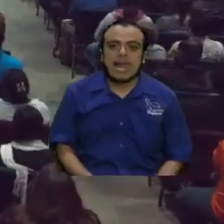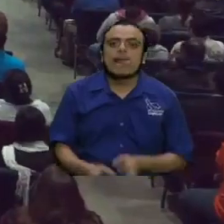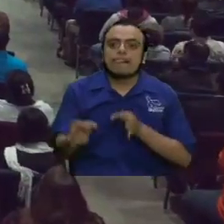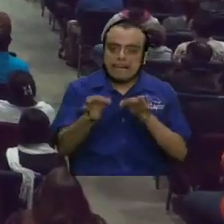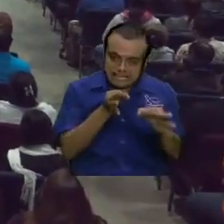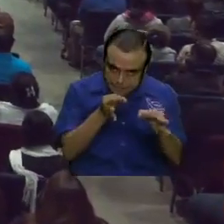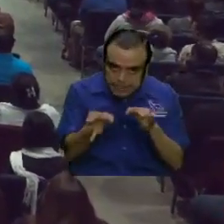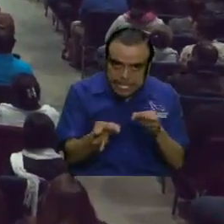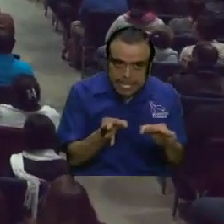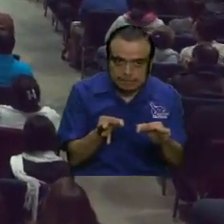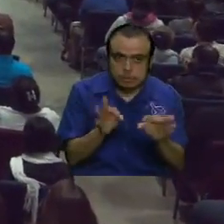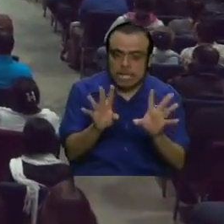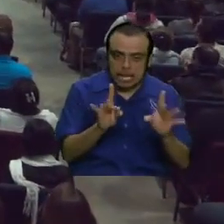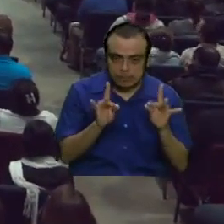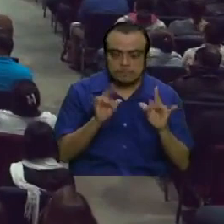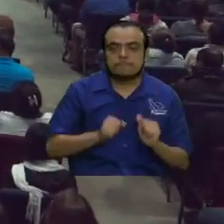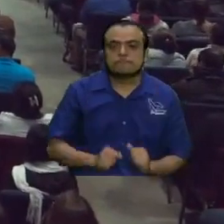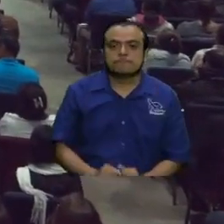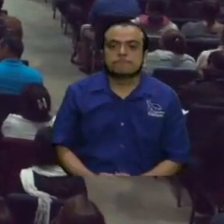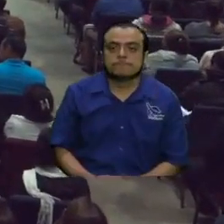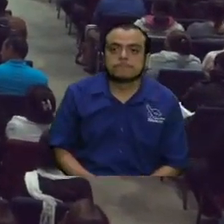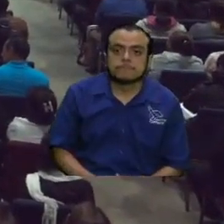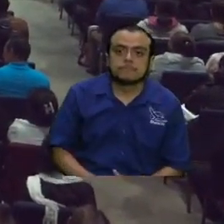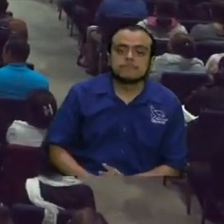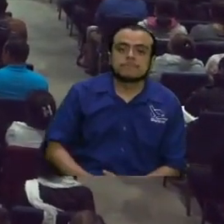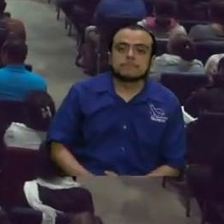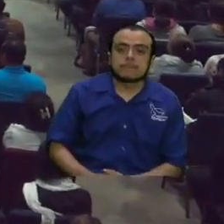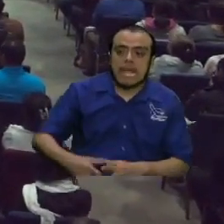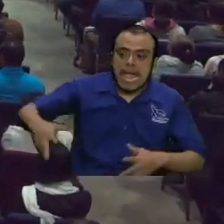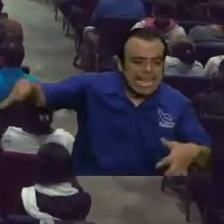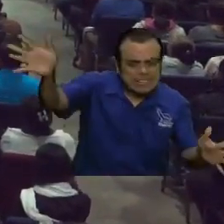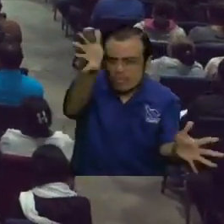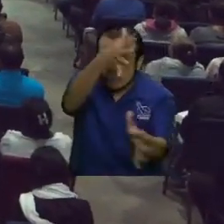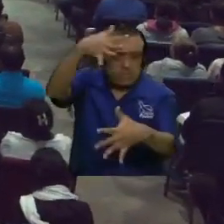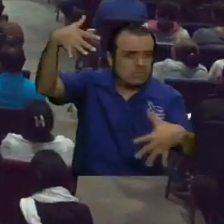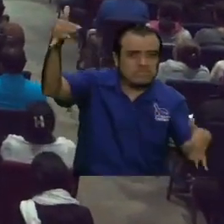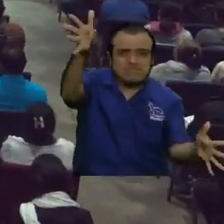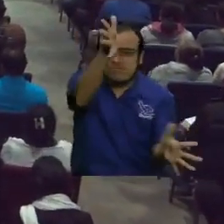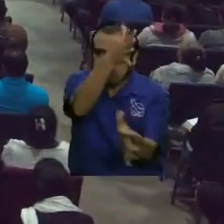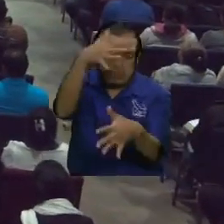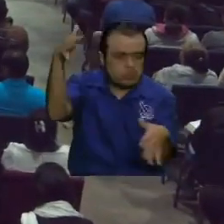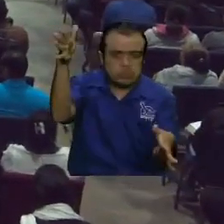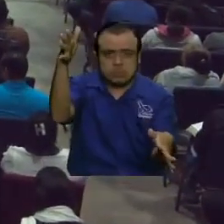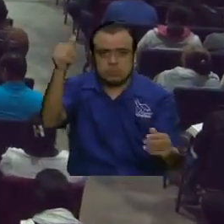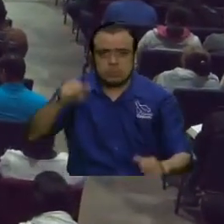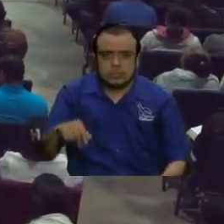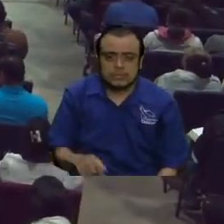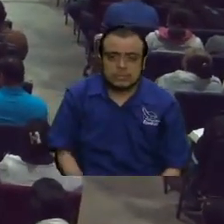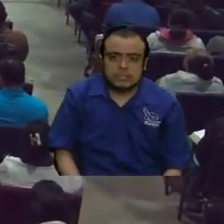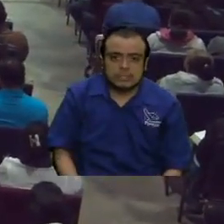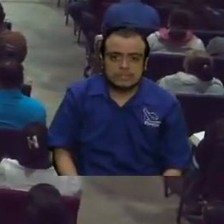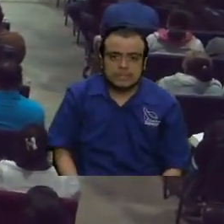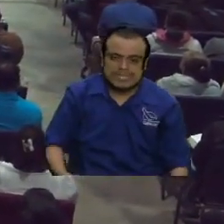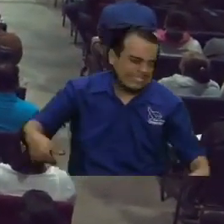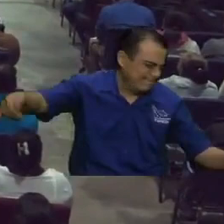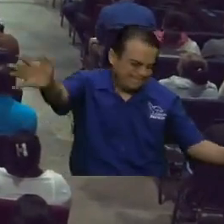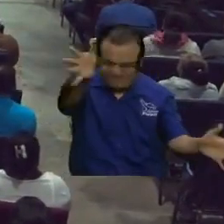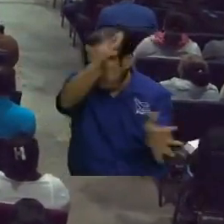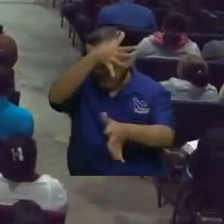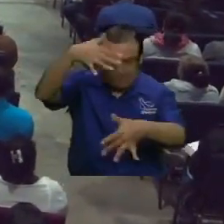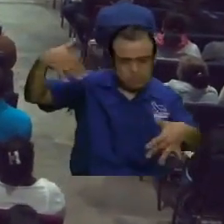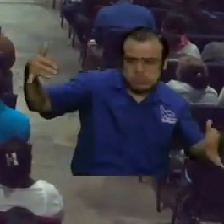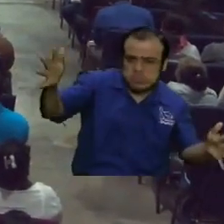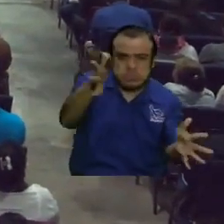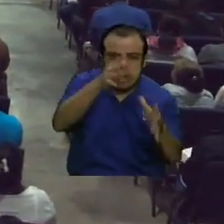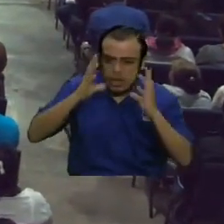Expliquemos algunas cositas de esto. Los vientos, los vientos huracanados